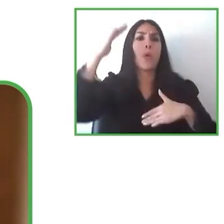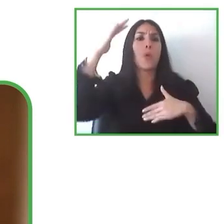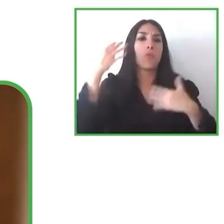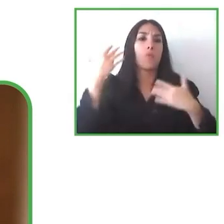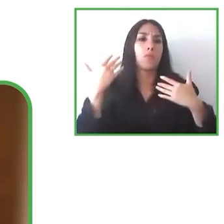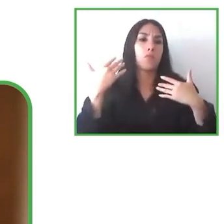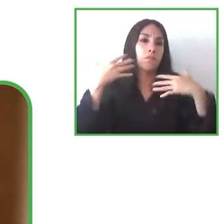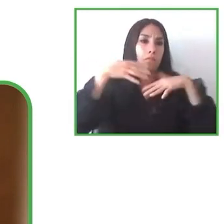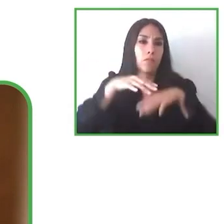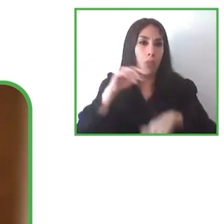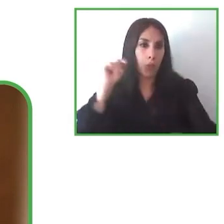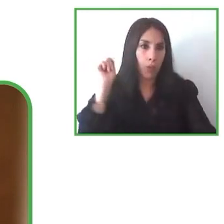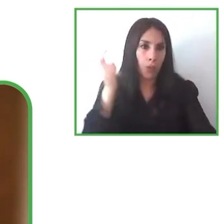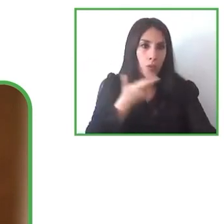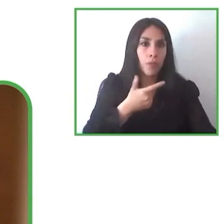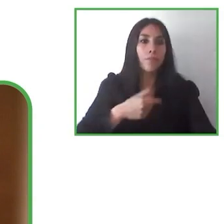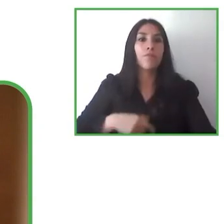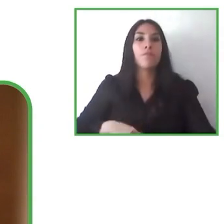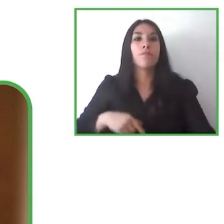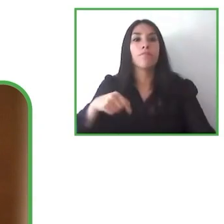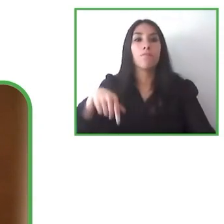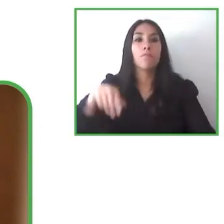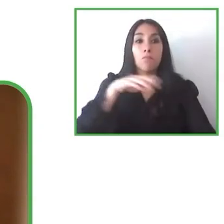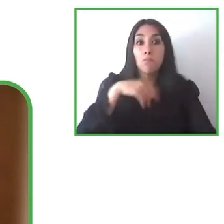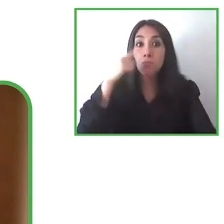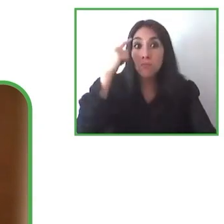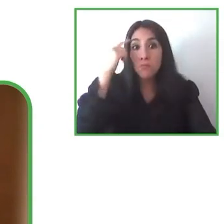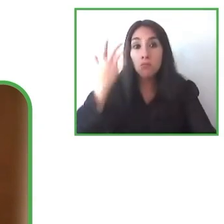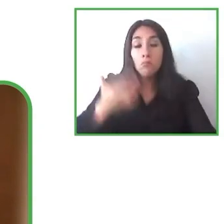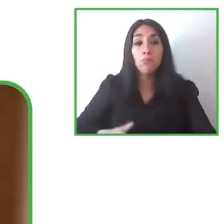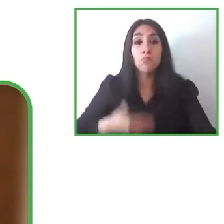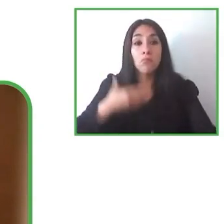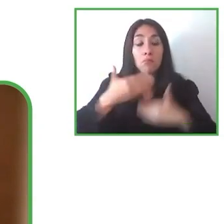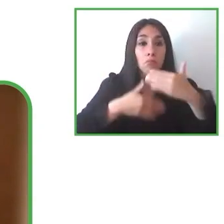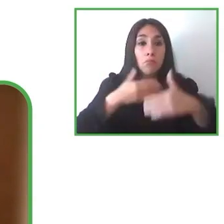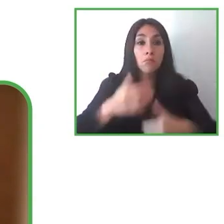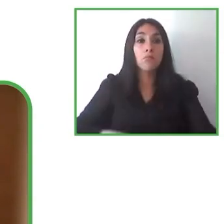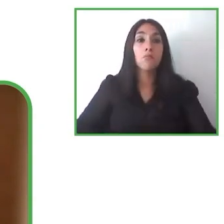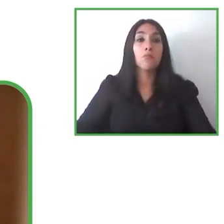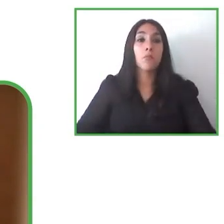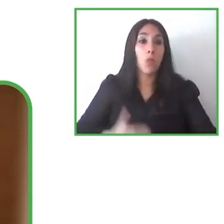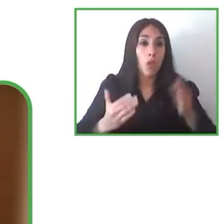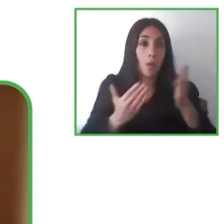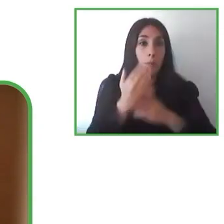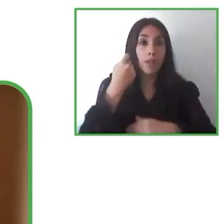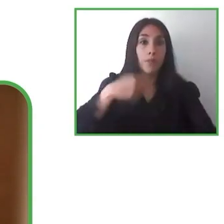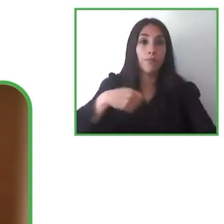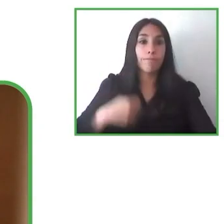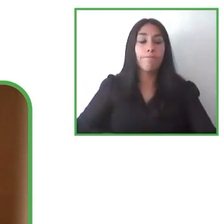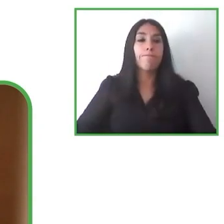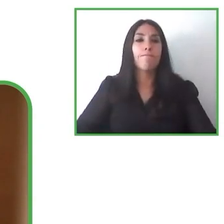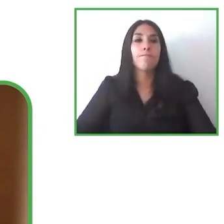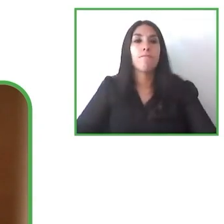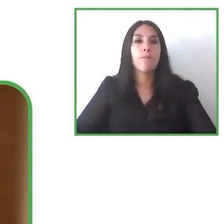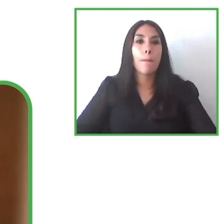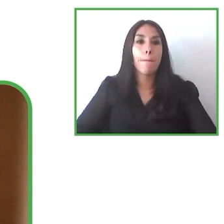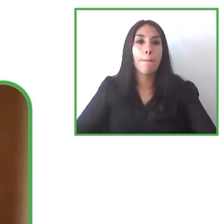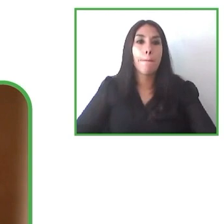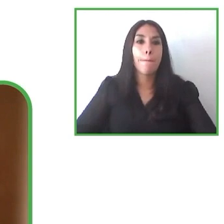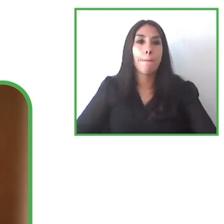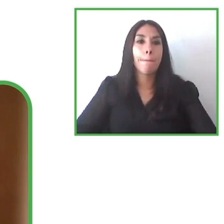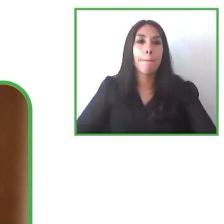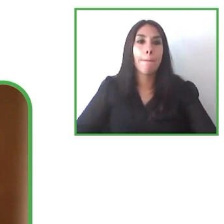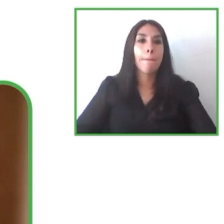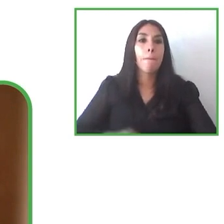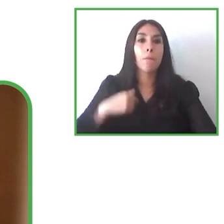poder avanzar de buena manera con el nuevo gobierno porque es un desafío social pero tenemos que poder